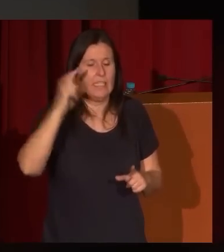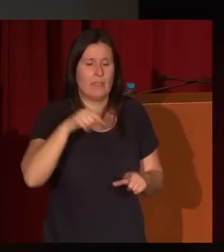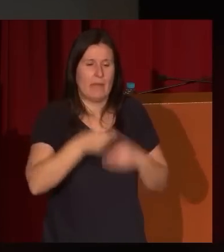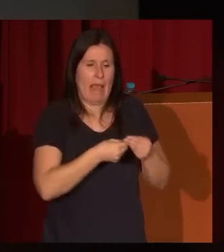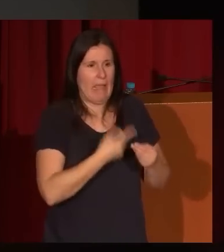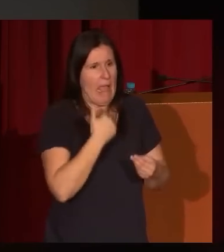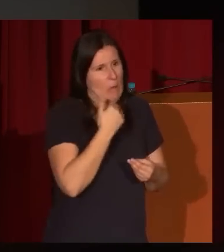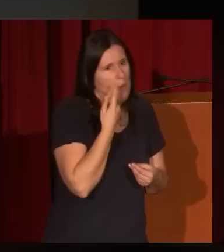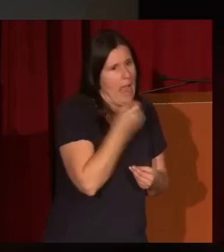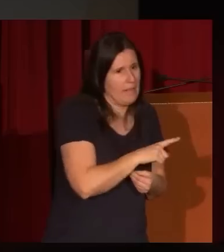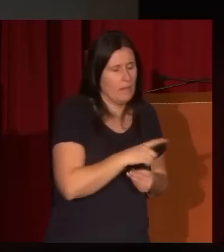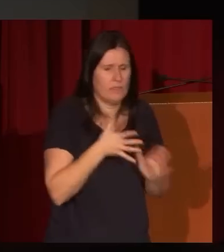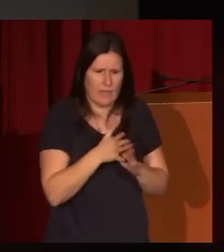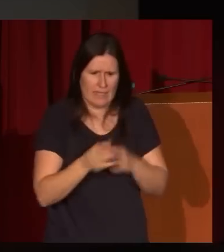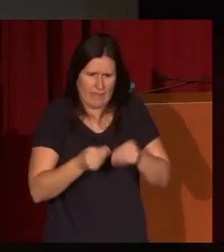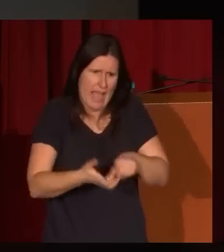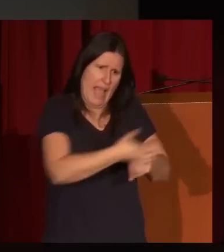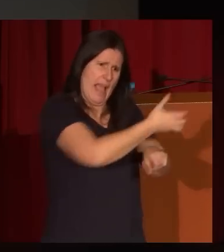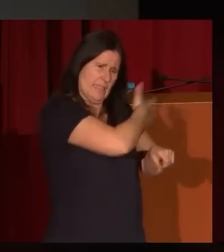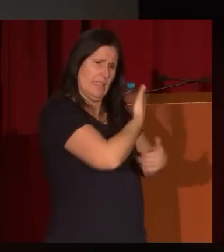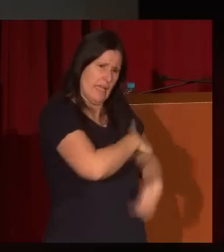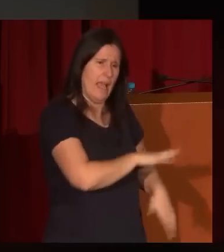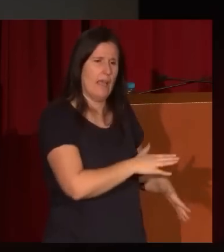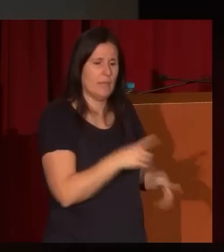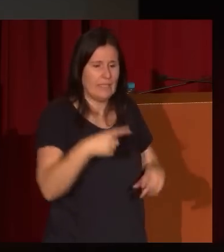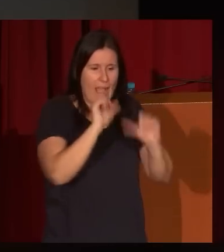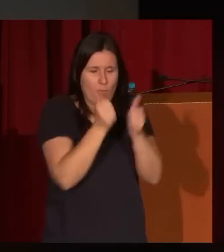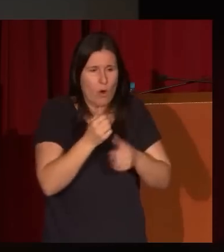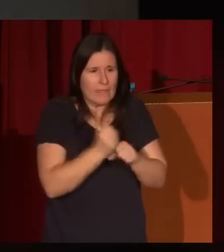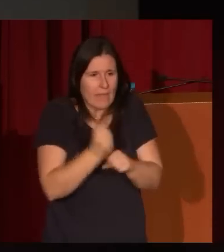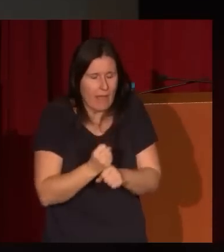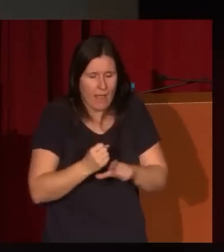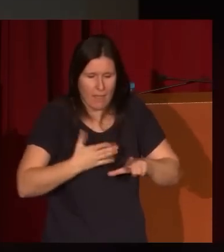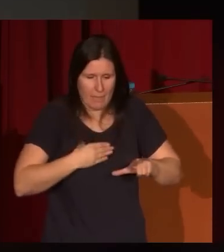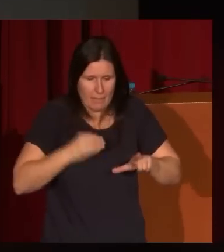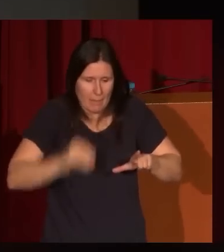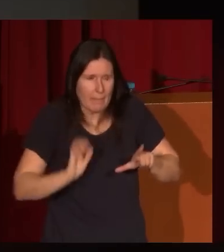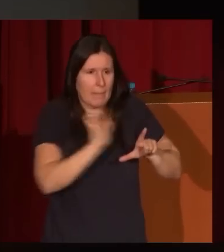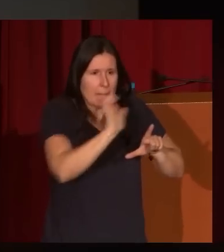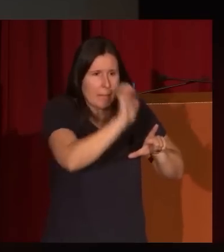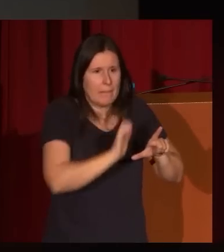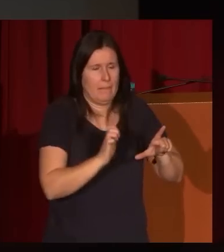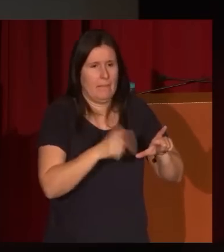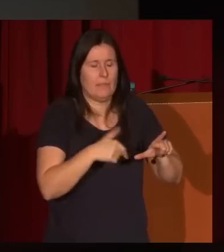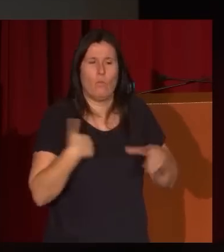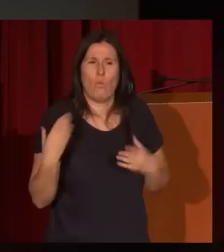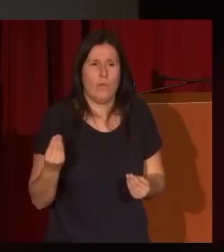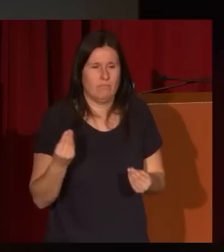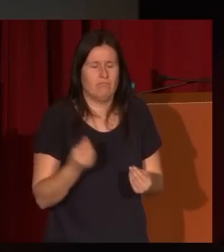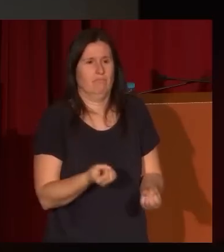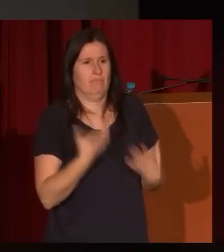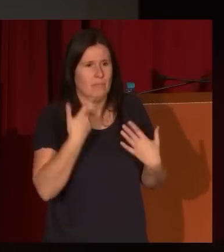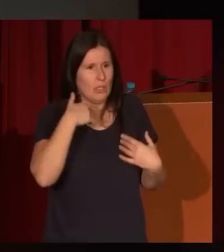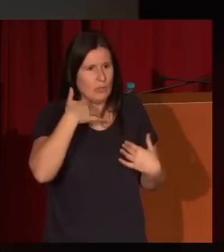es algo que sucedía ya mucho antes pero que realmente en este modo de hacer Lucas es muy muy sugerente porque esta manchazón de una